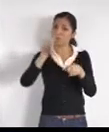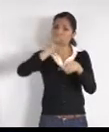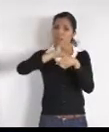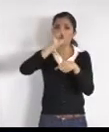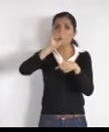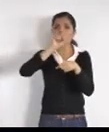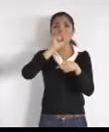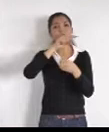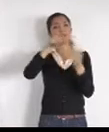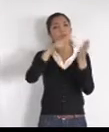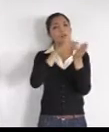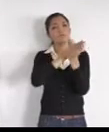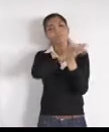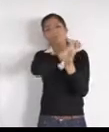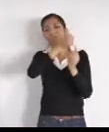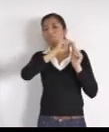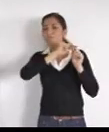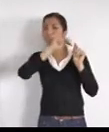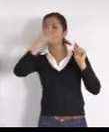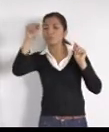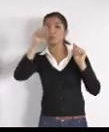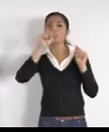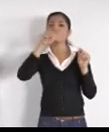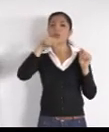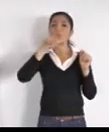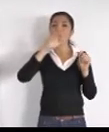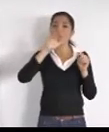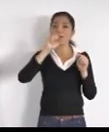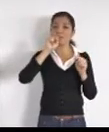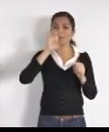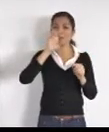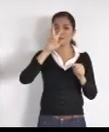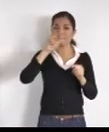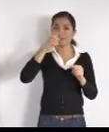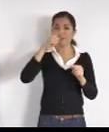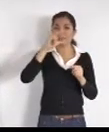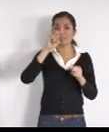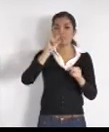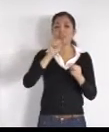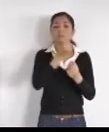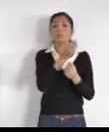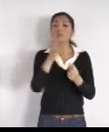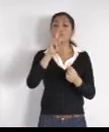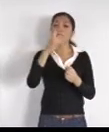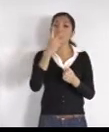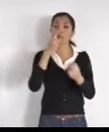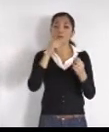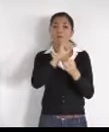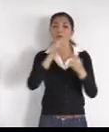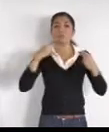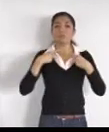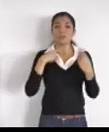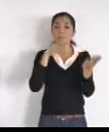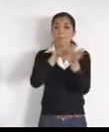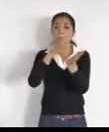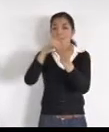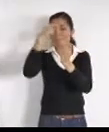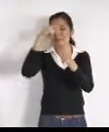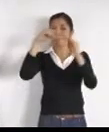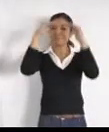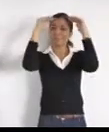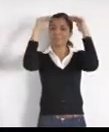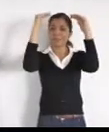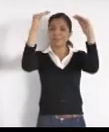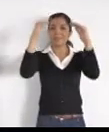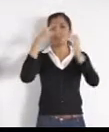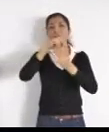beneficiarios de programas tanto de techo de lámina como el de calentadores solares. Y para esta semana